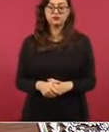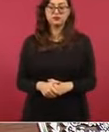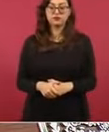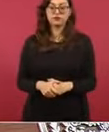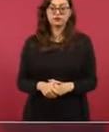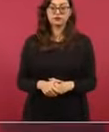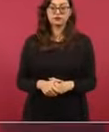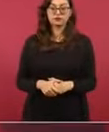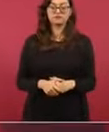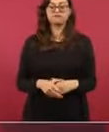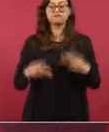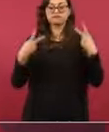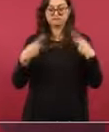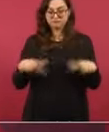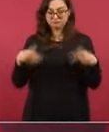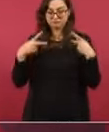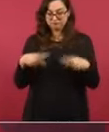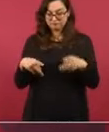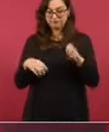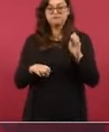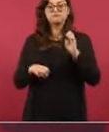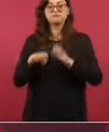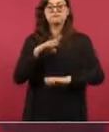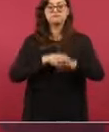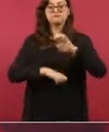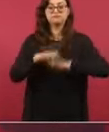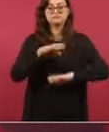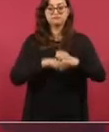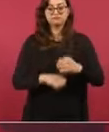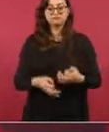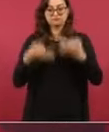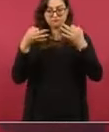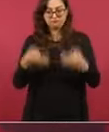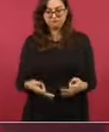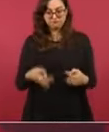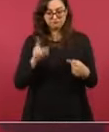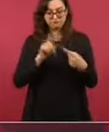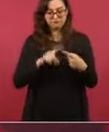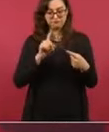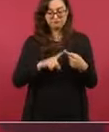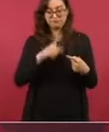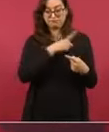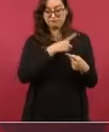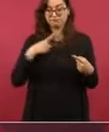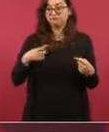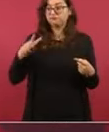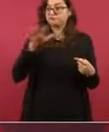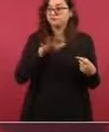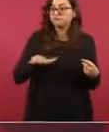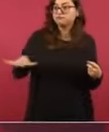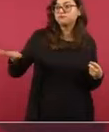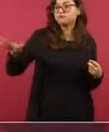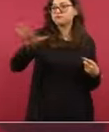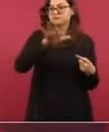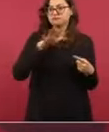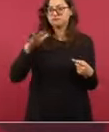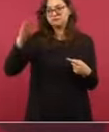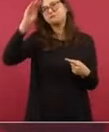Un buen empresario tiene que tener dimensión social, cívica,